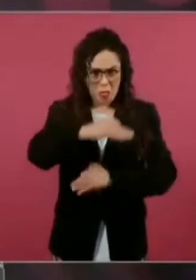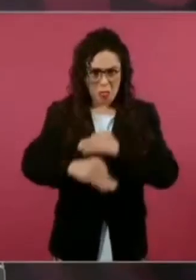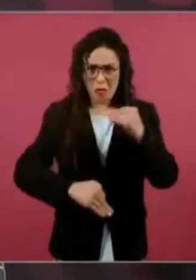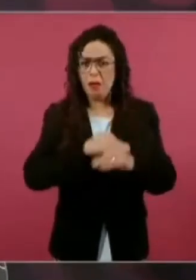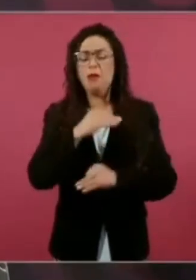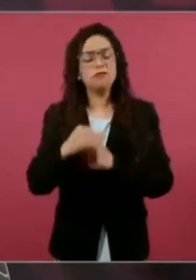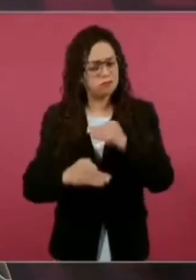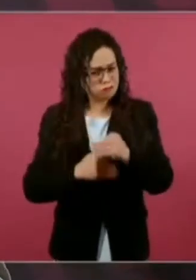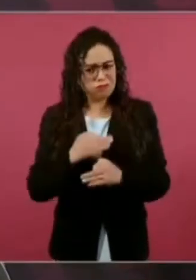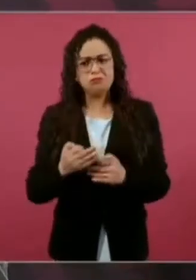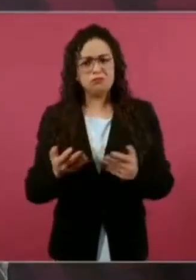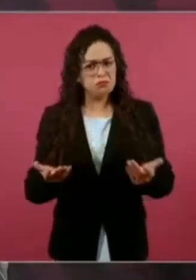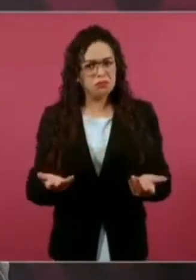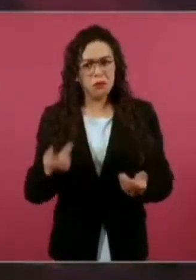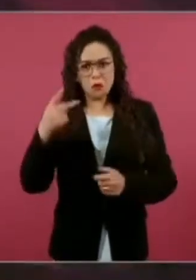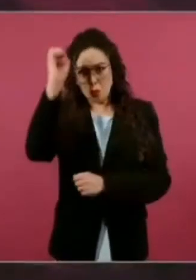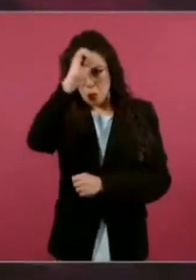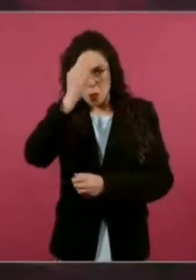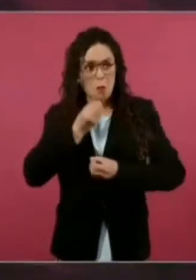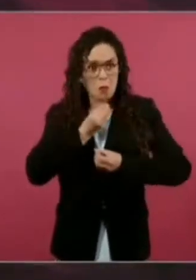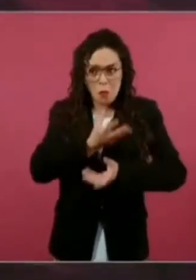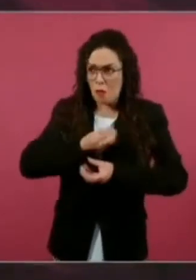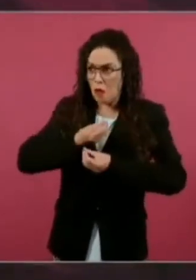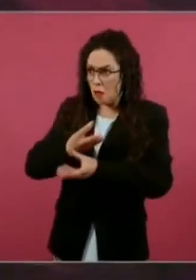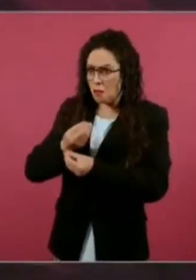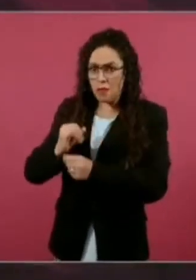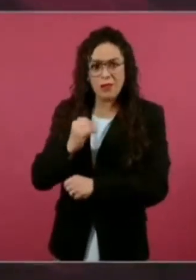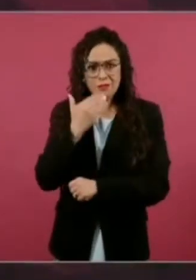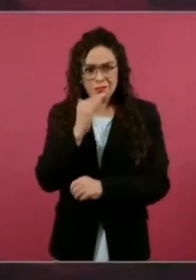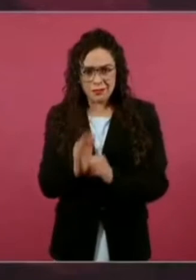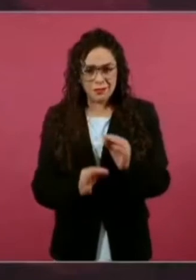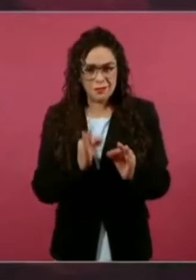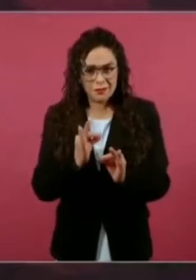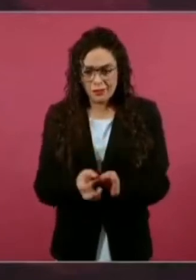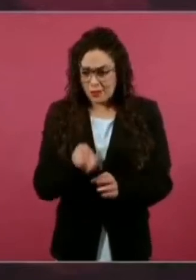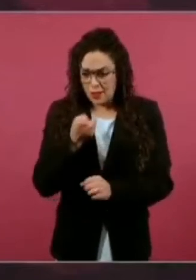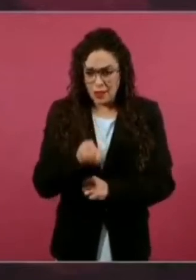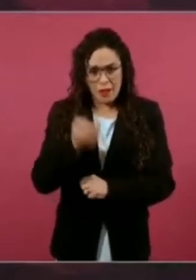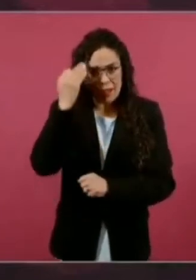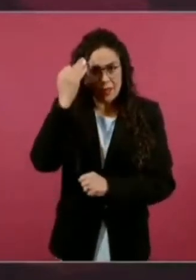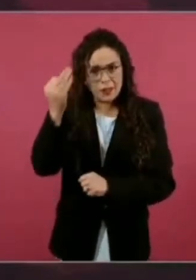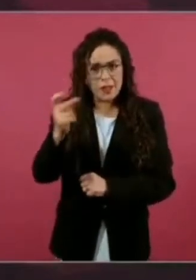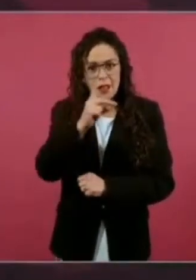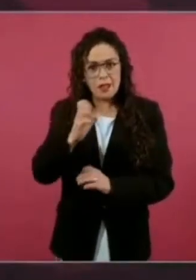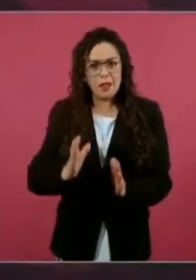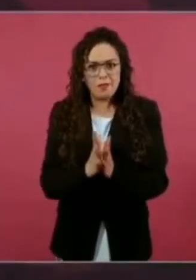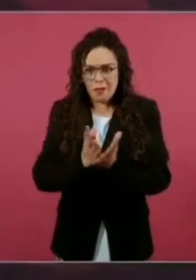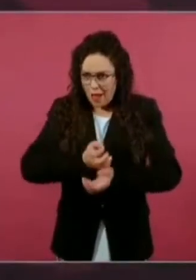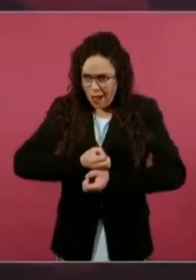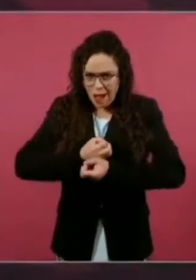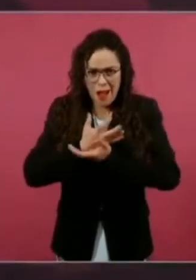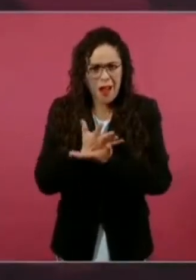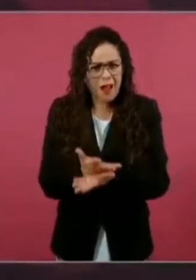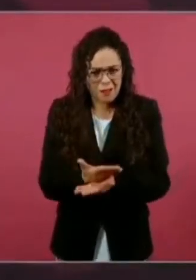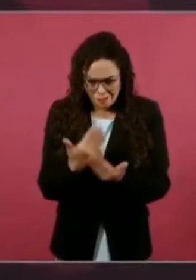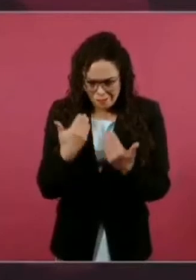opinar, estamos viviendo esos momentos. Entonces, tengo